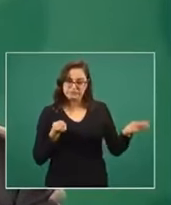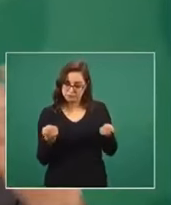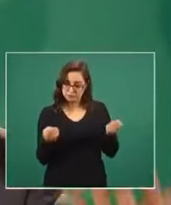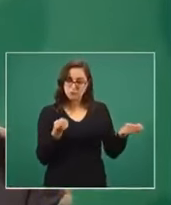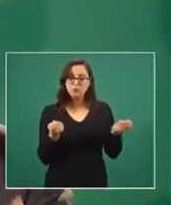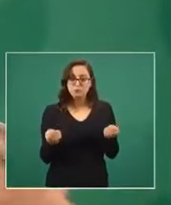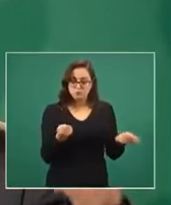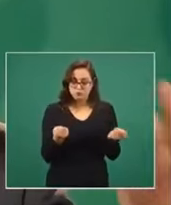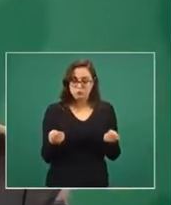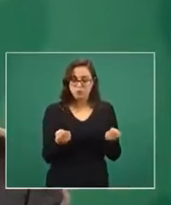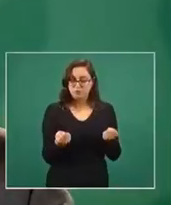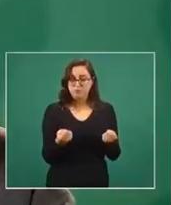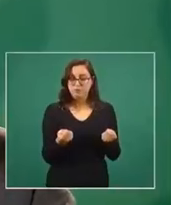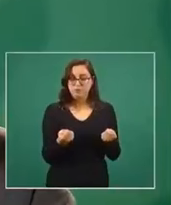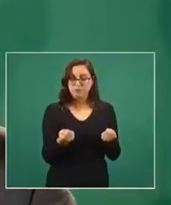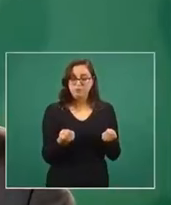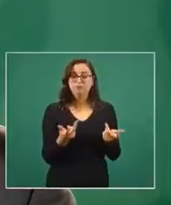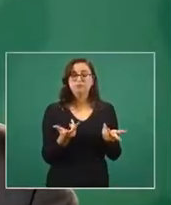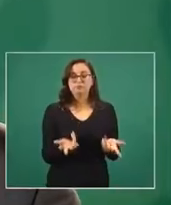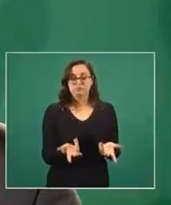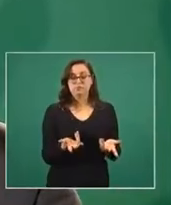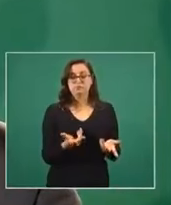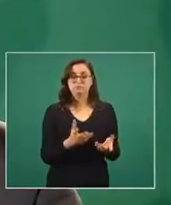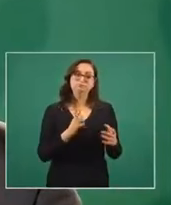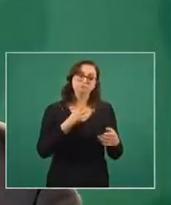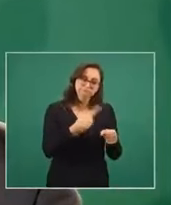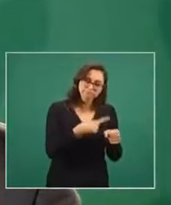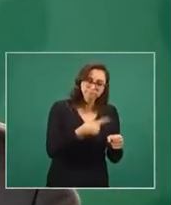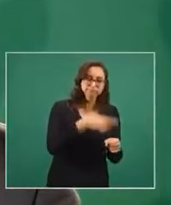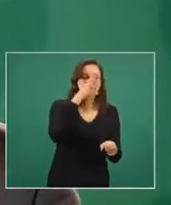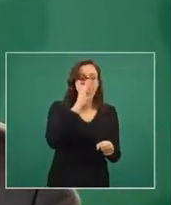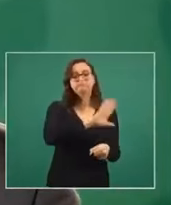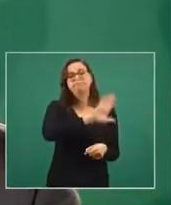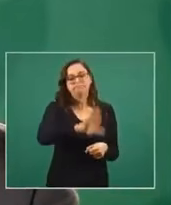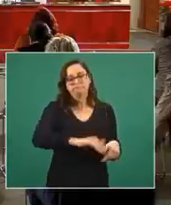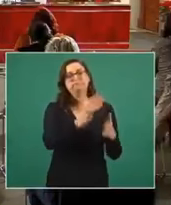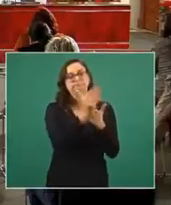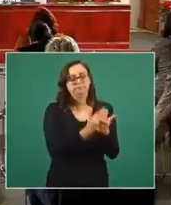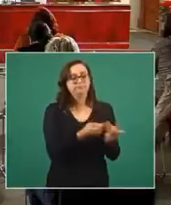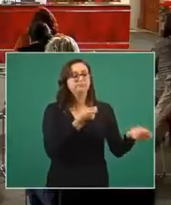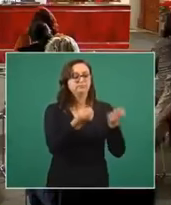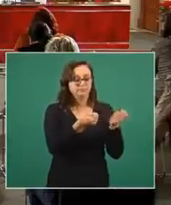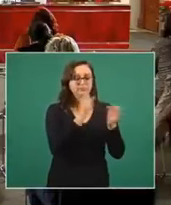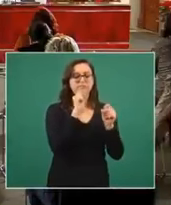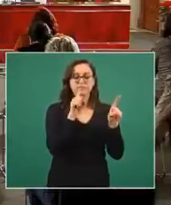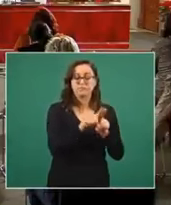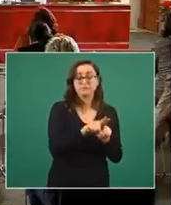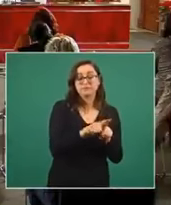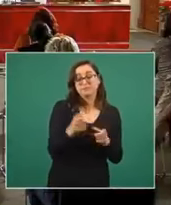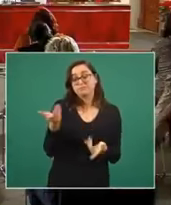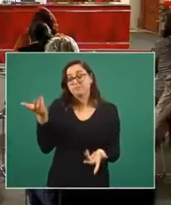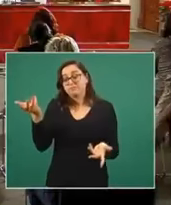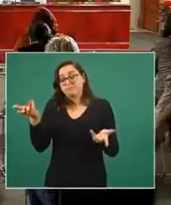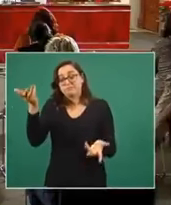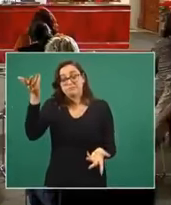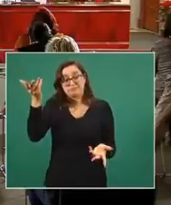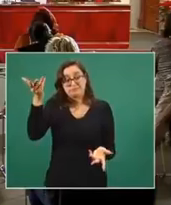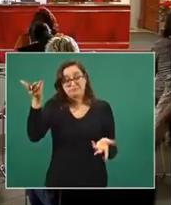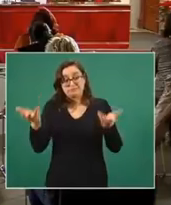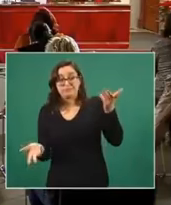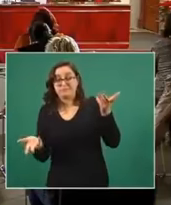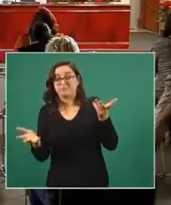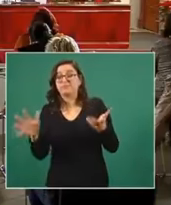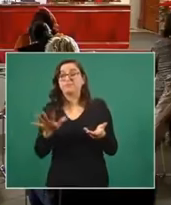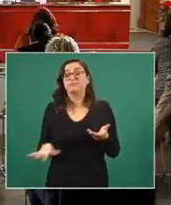y por lo tanto los casos y las defunciones. Y del otro lado, el bienestar social, no perder de vista,